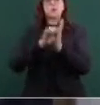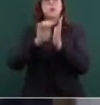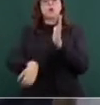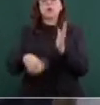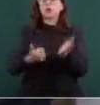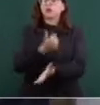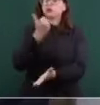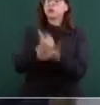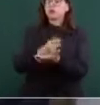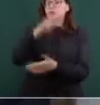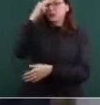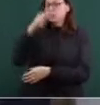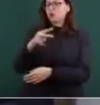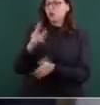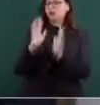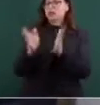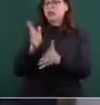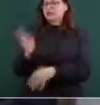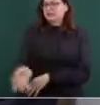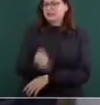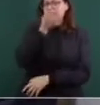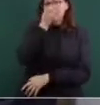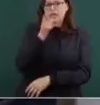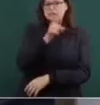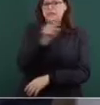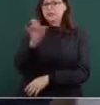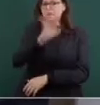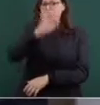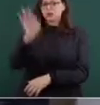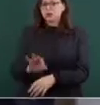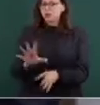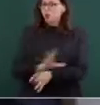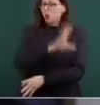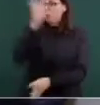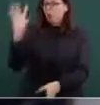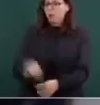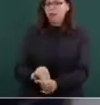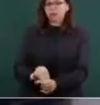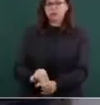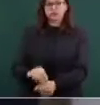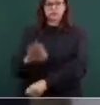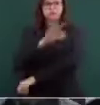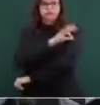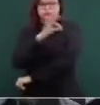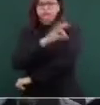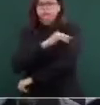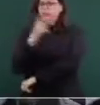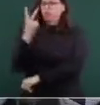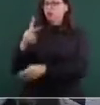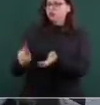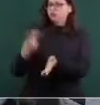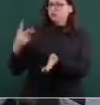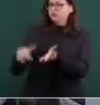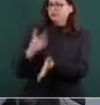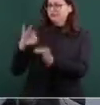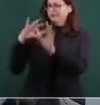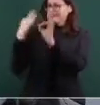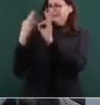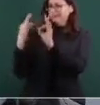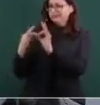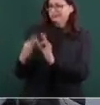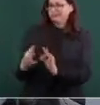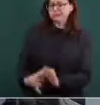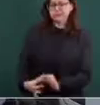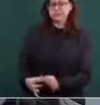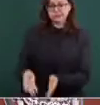dos dosis es un ejemplo, pero hay